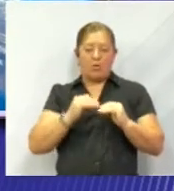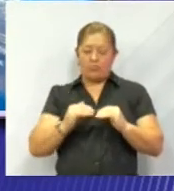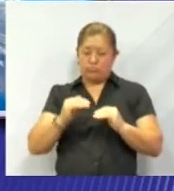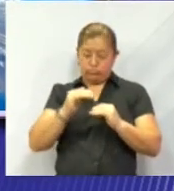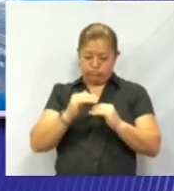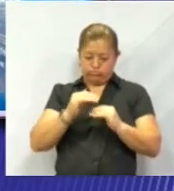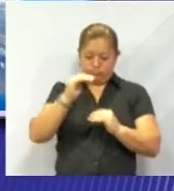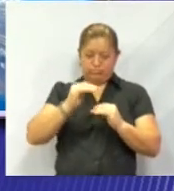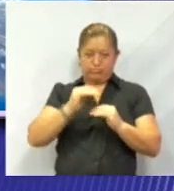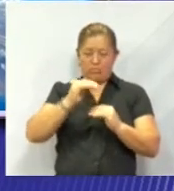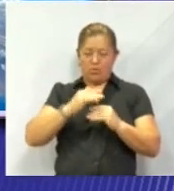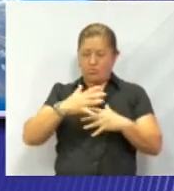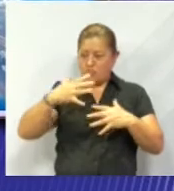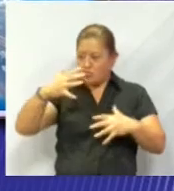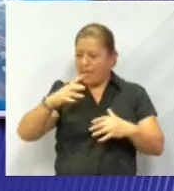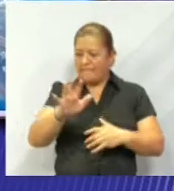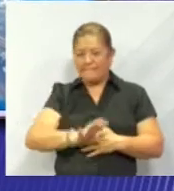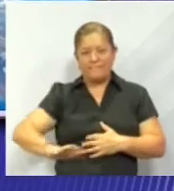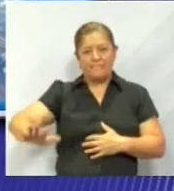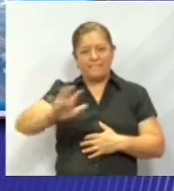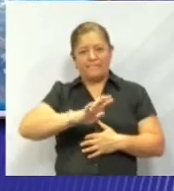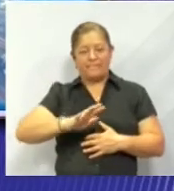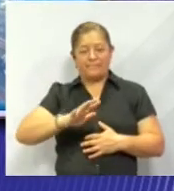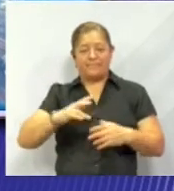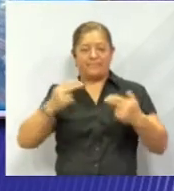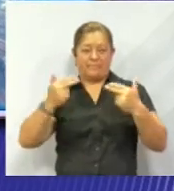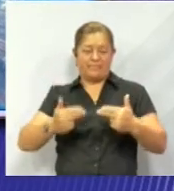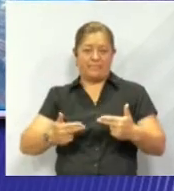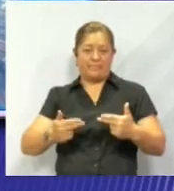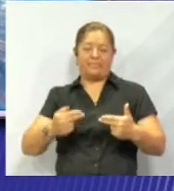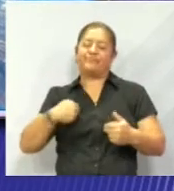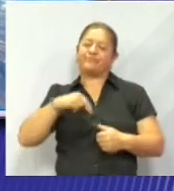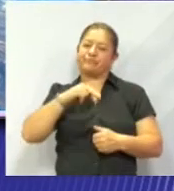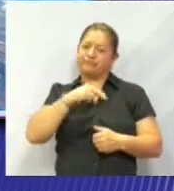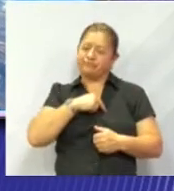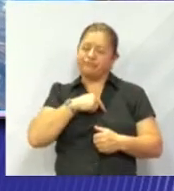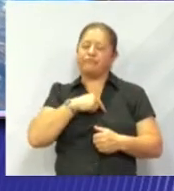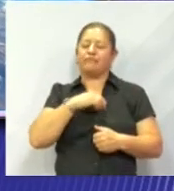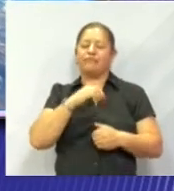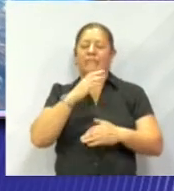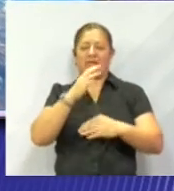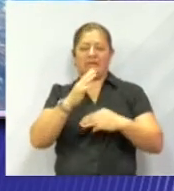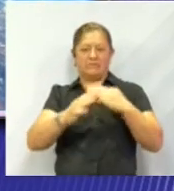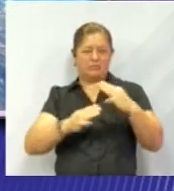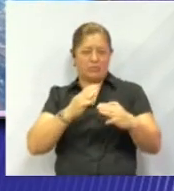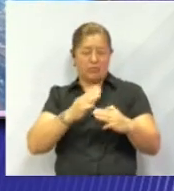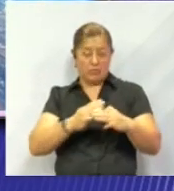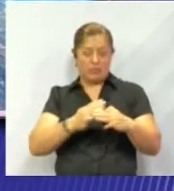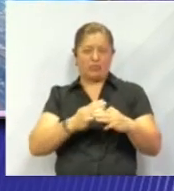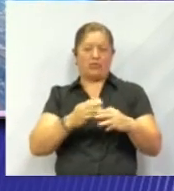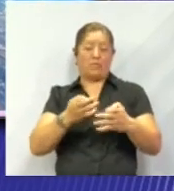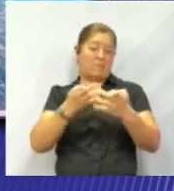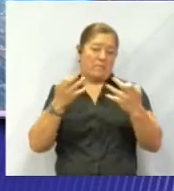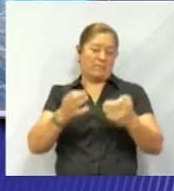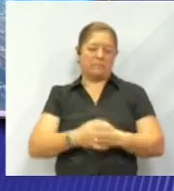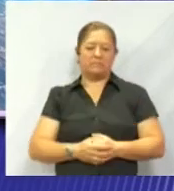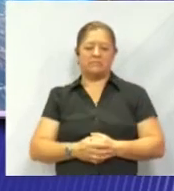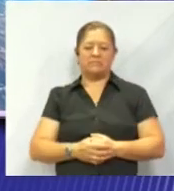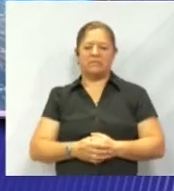gran salto para la humanidad, nuestro planeta. ¿Qué opinas? ¡Wow! Muy interesante. De hecho, pues no